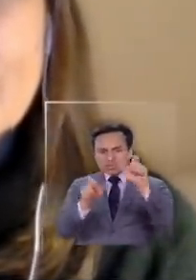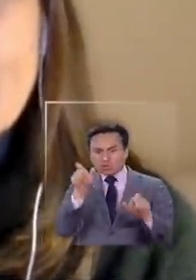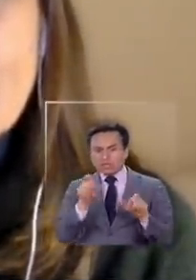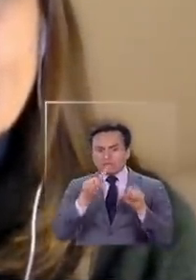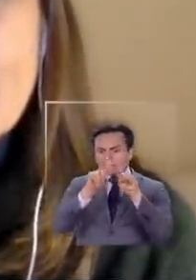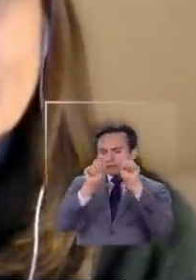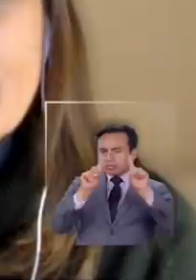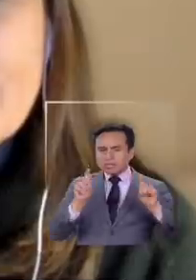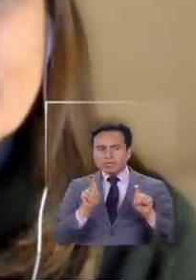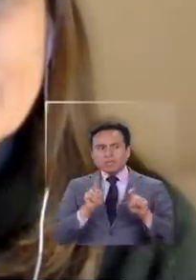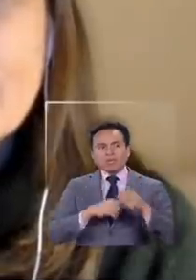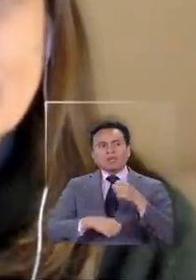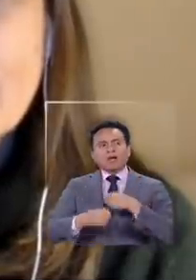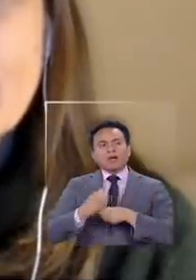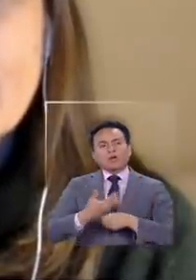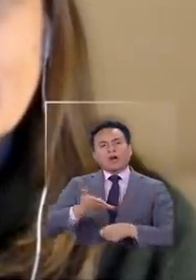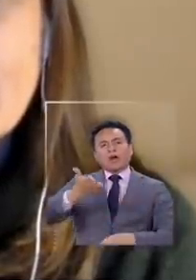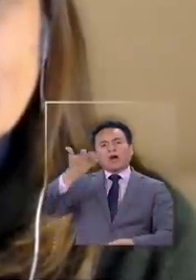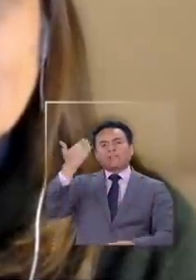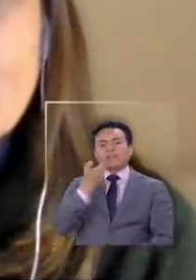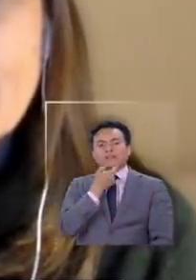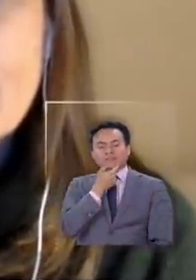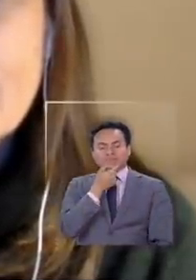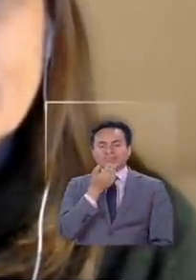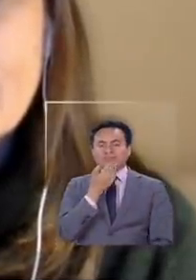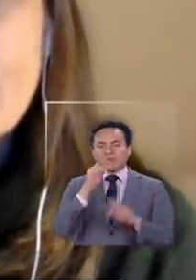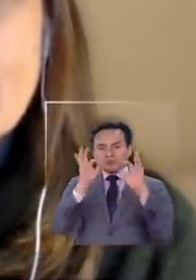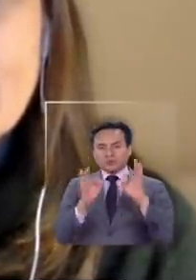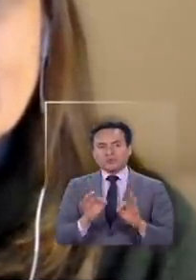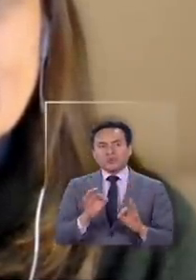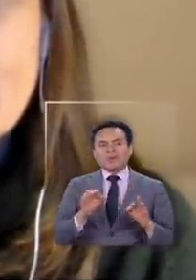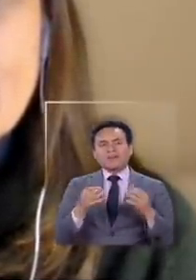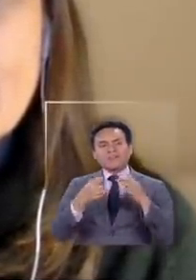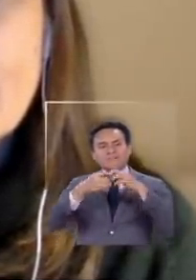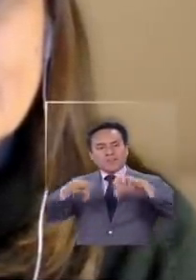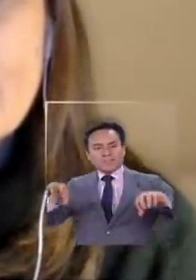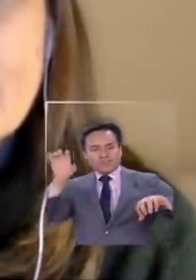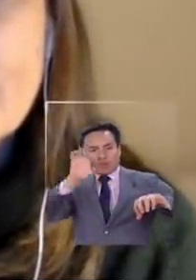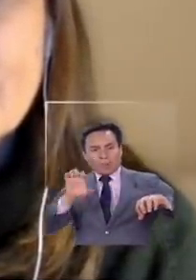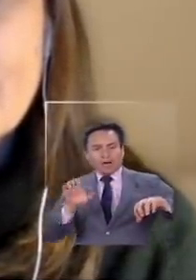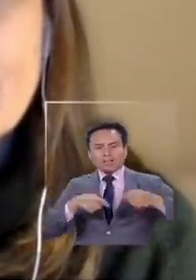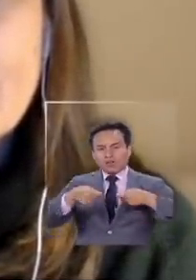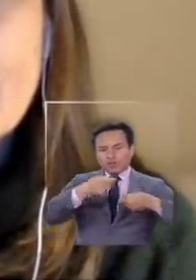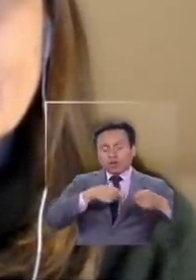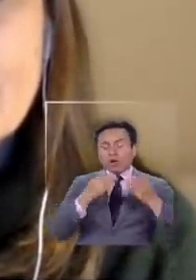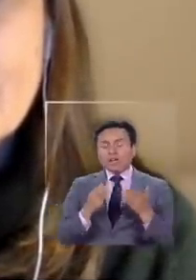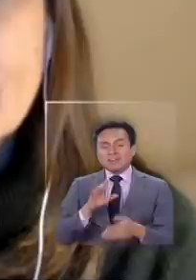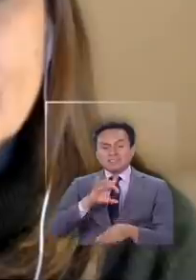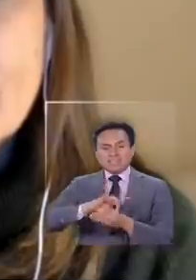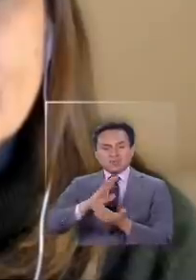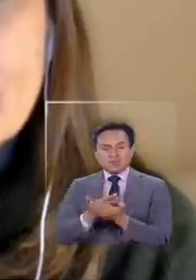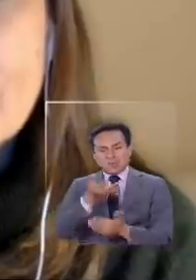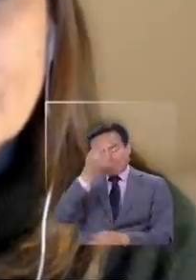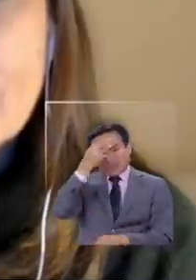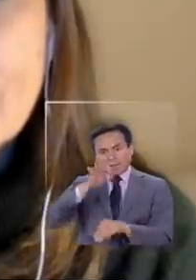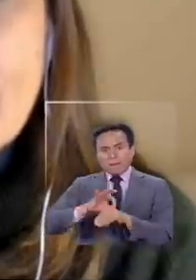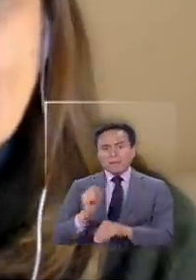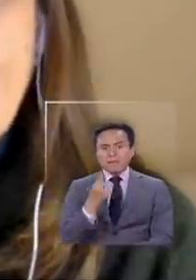hacen recordar cuántos años de incertidumbre hubo en el Reino Unido justamente por el Brexit. Ahora tiene que ver con la salud del primer ministro Boris Johnson.